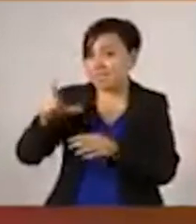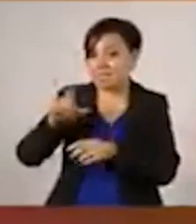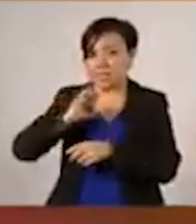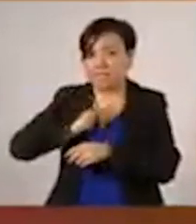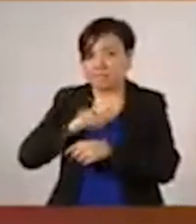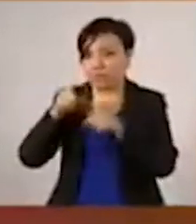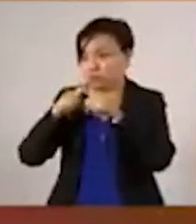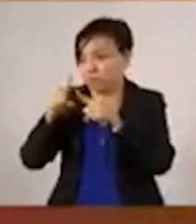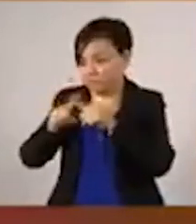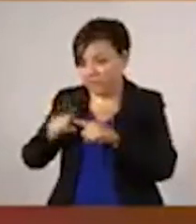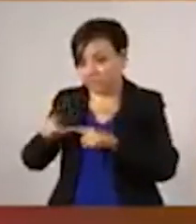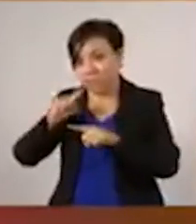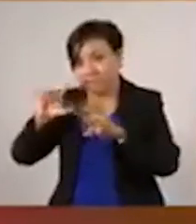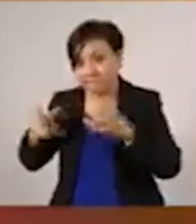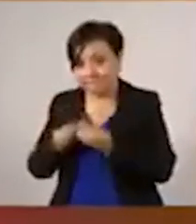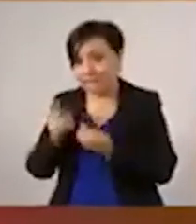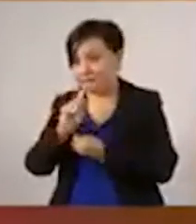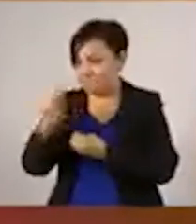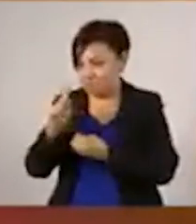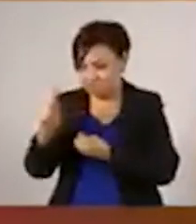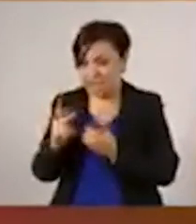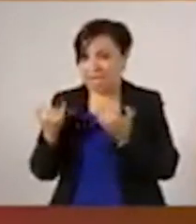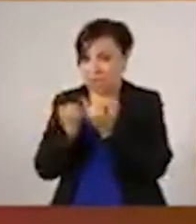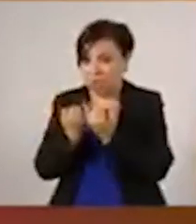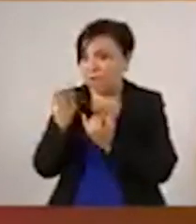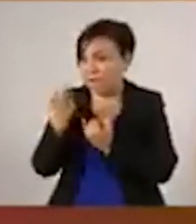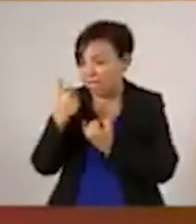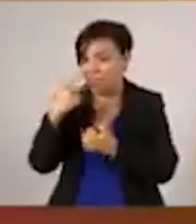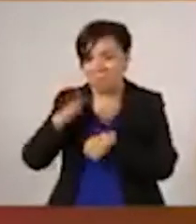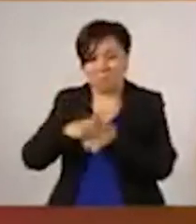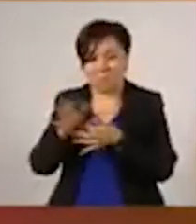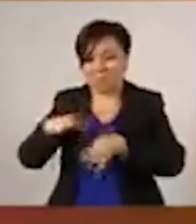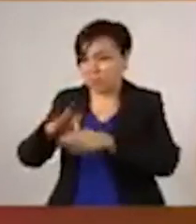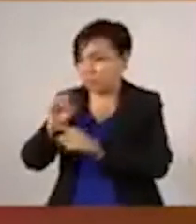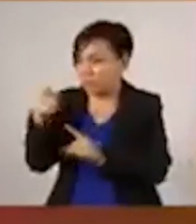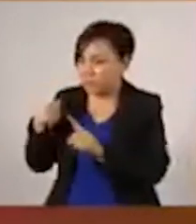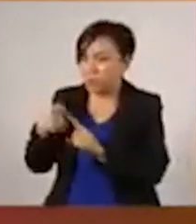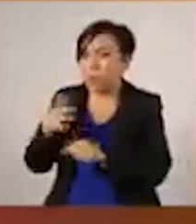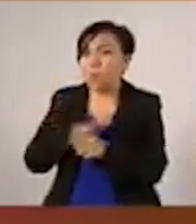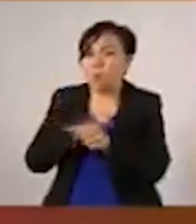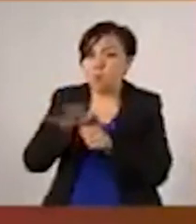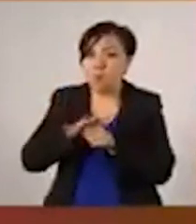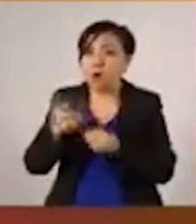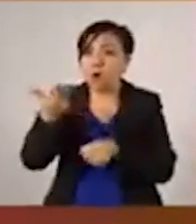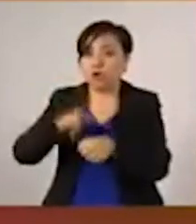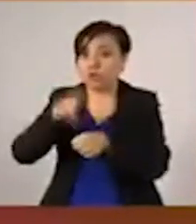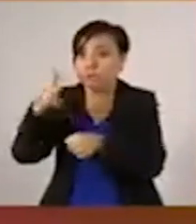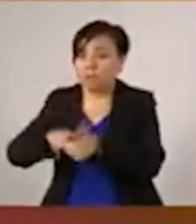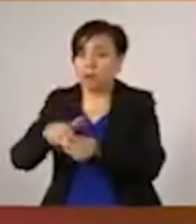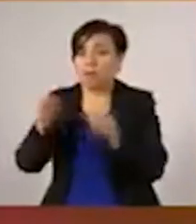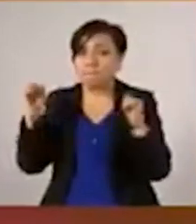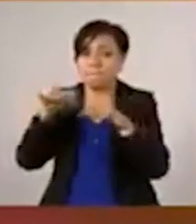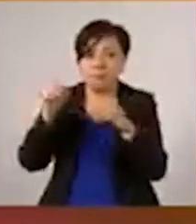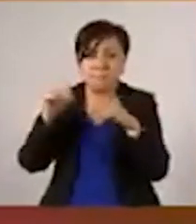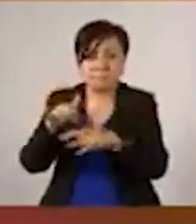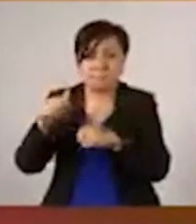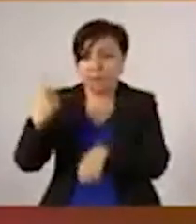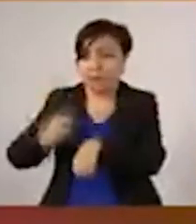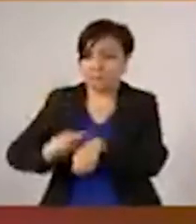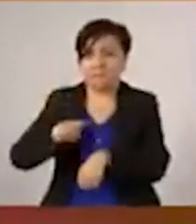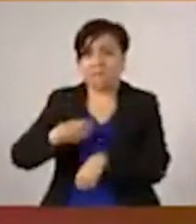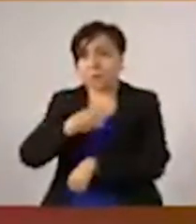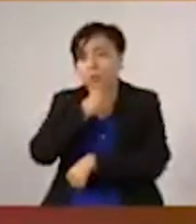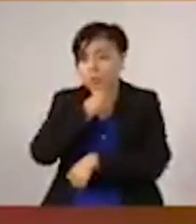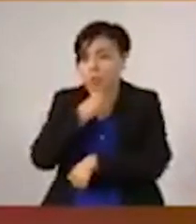En esta fase el blanco más importante es la ocupación hospitalaria, donde es imprescindible enfocarse